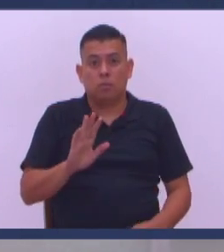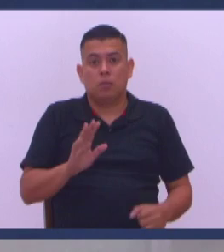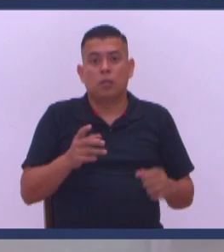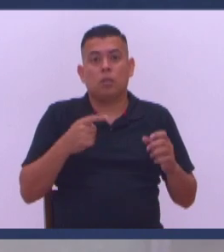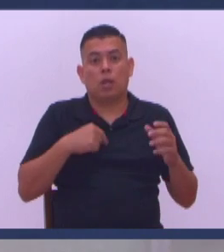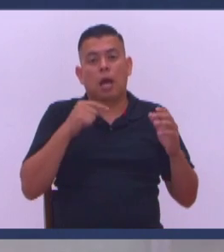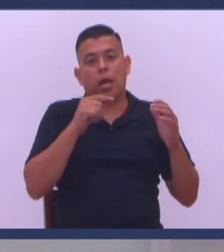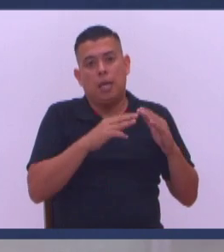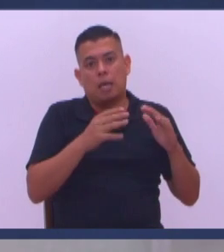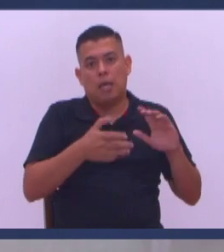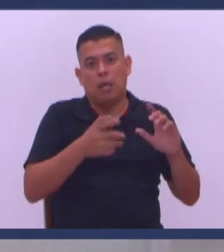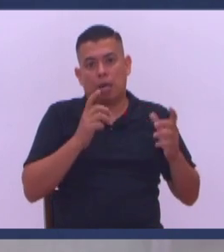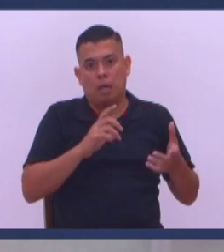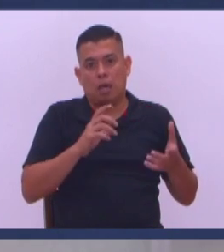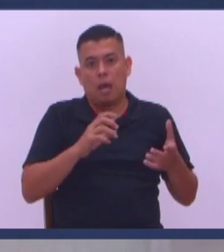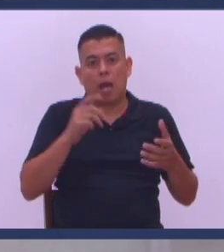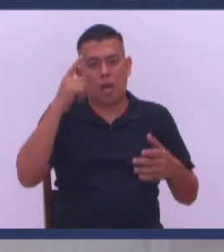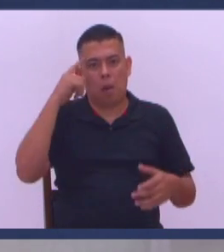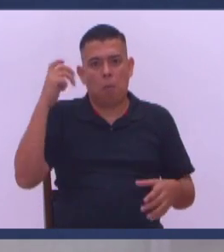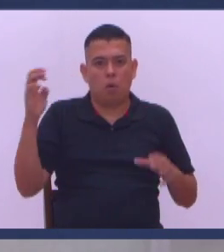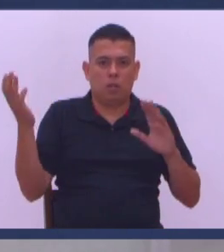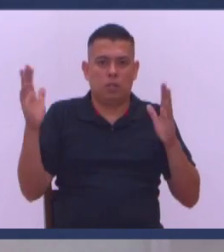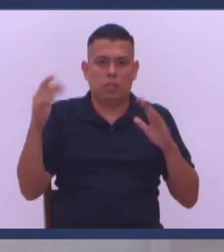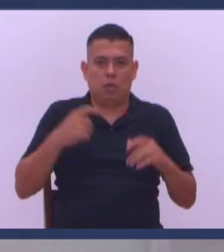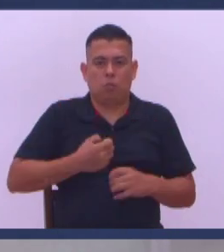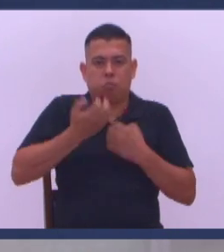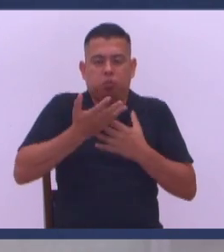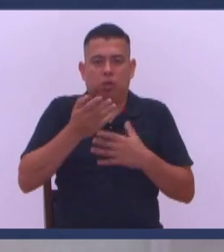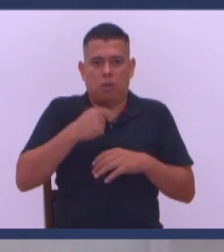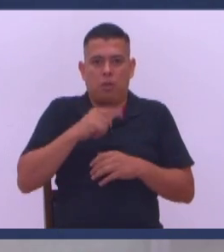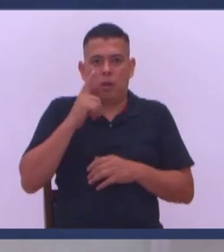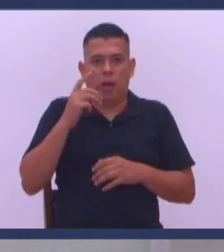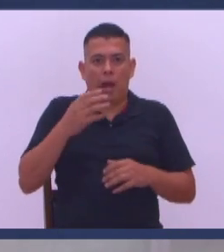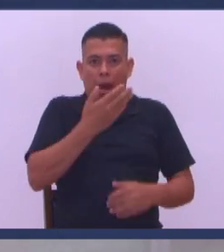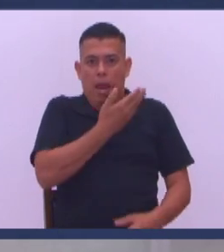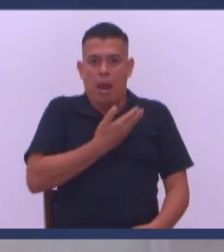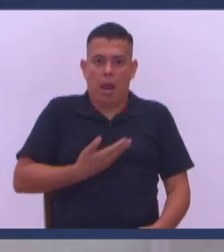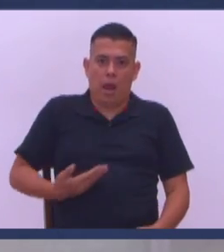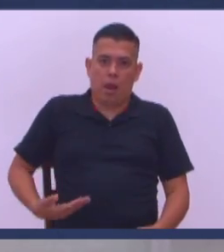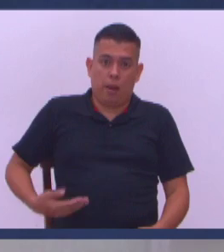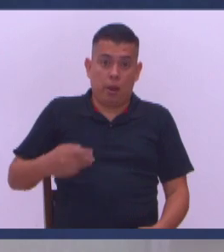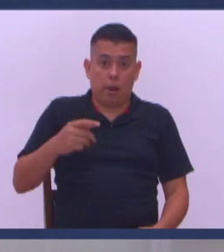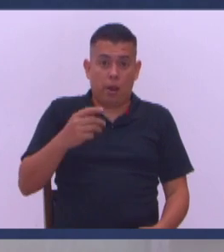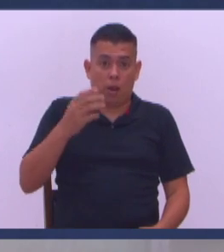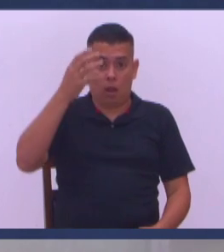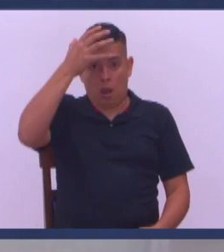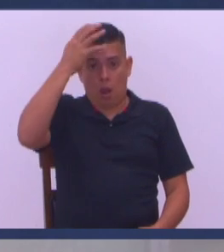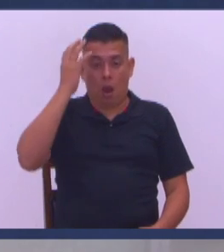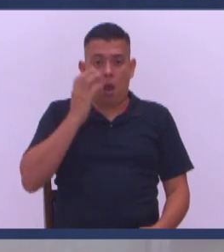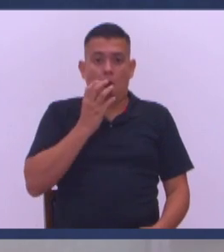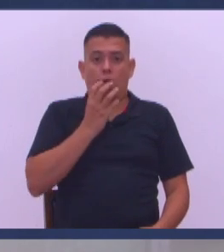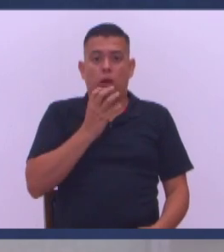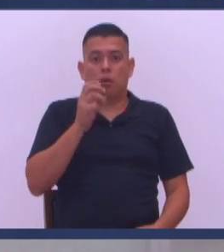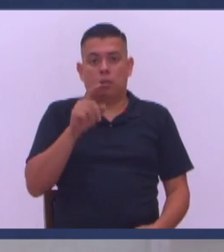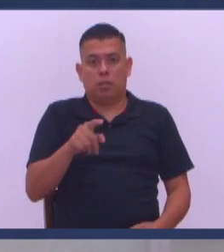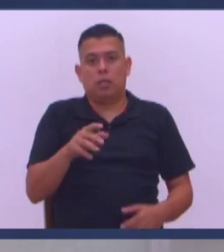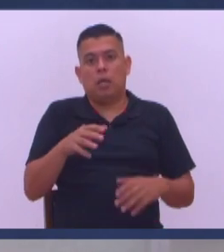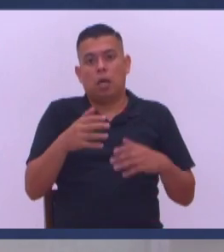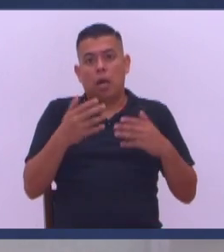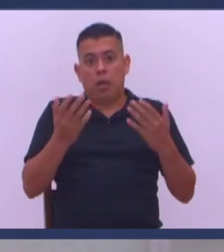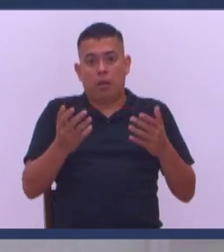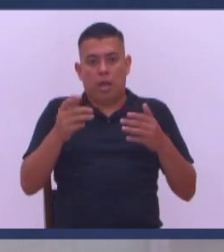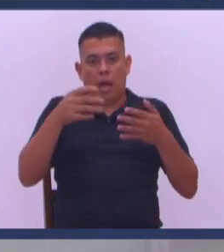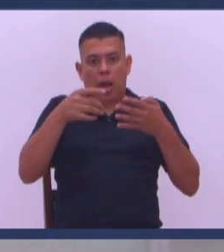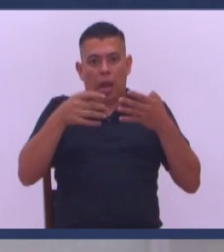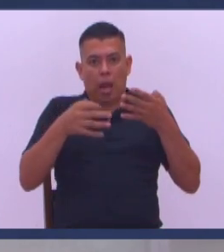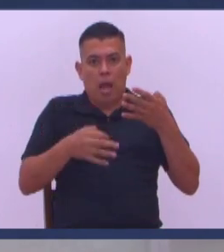me lo malinterpretan Y todo me lo quieren politizar Pero cuando el presidente Toma decisiones Que muchas veces Están por encima de la ley O por